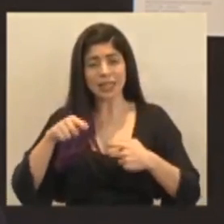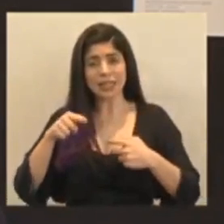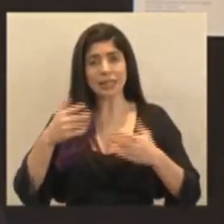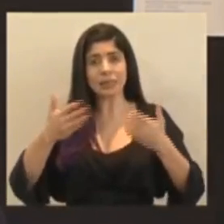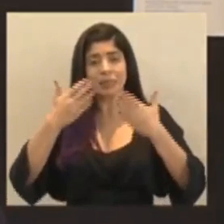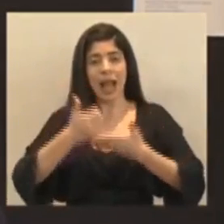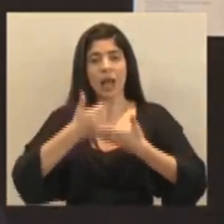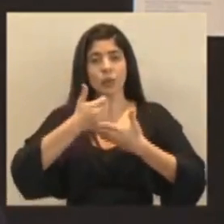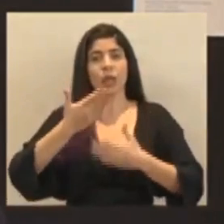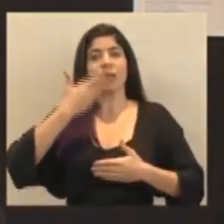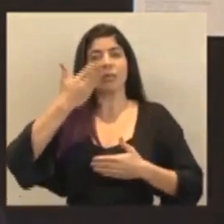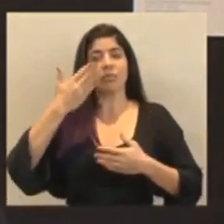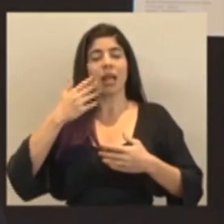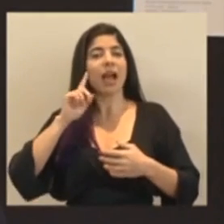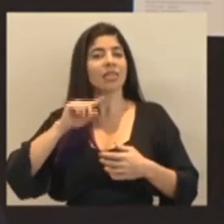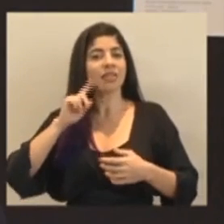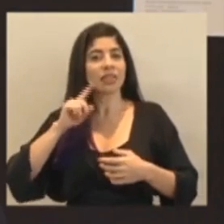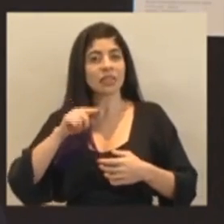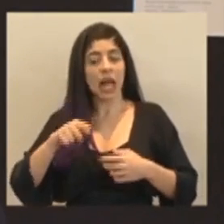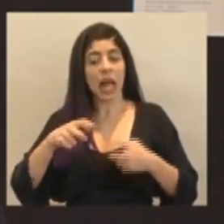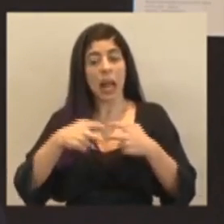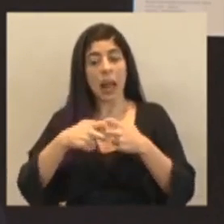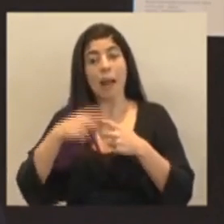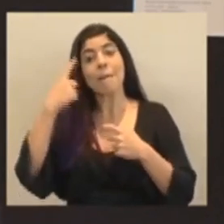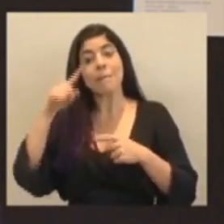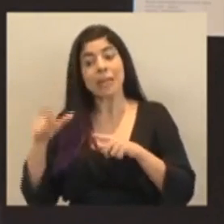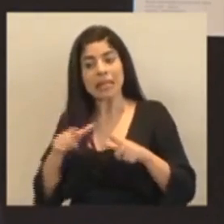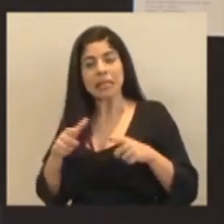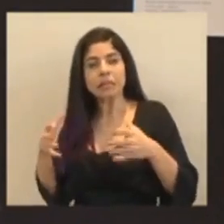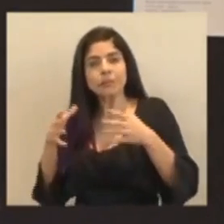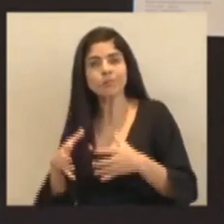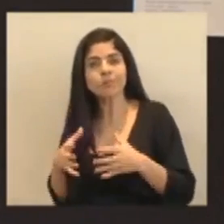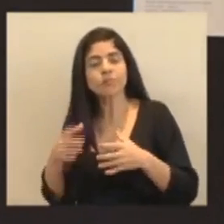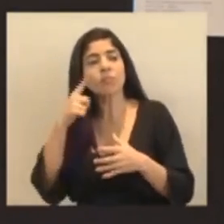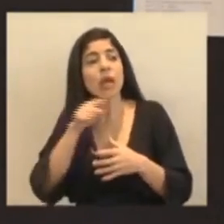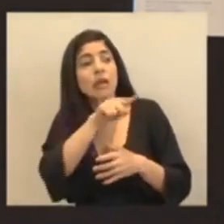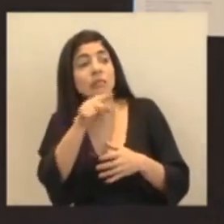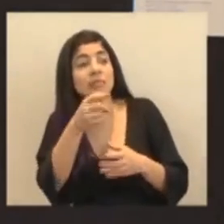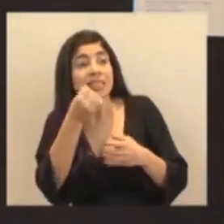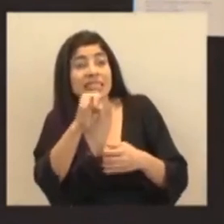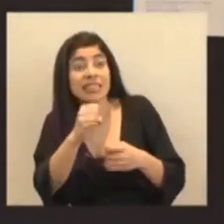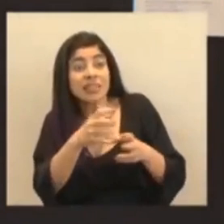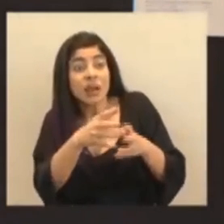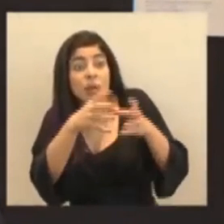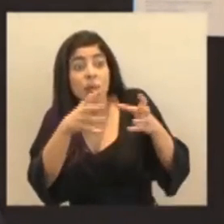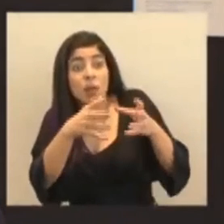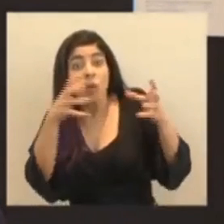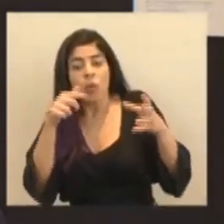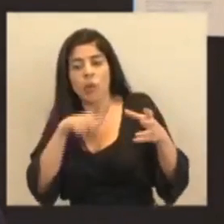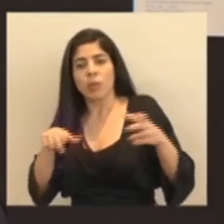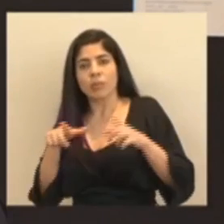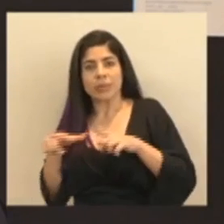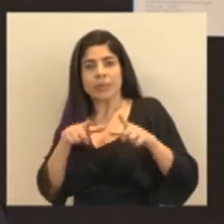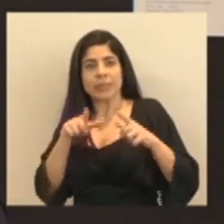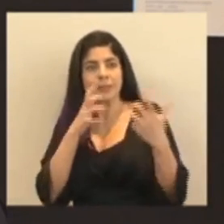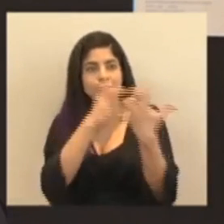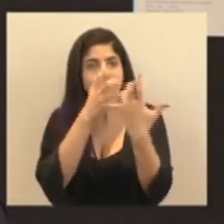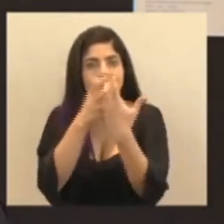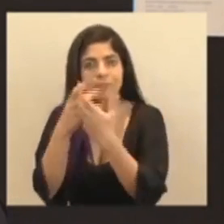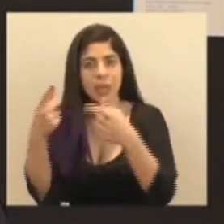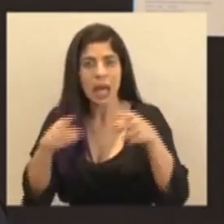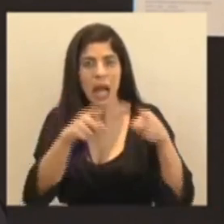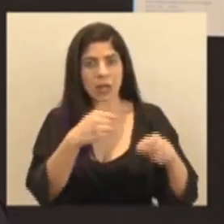para lo que prevemos puede ser la necesidad ante un incremento en los casos que se están dando.